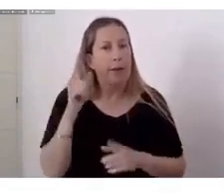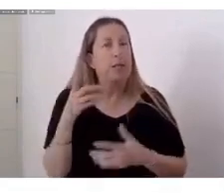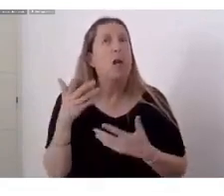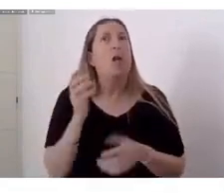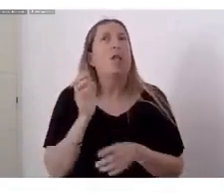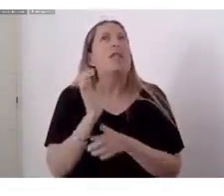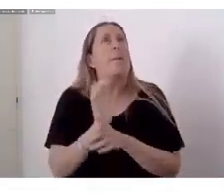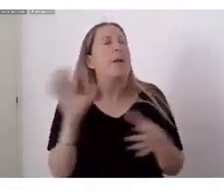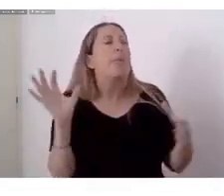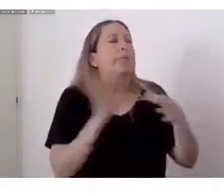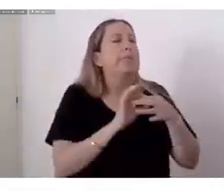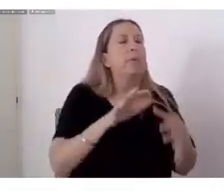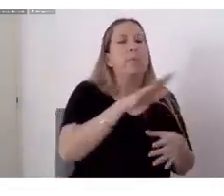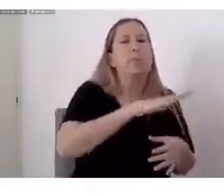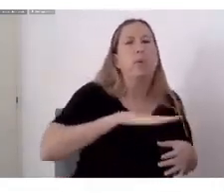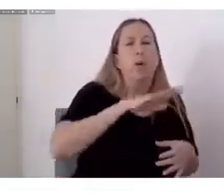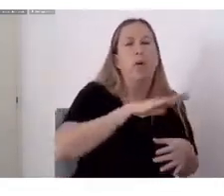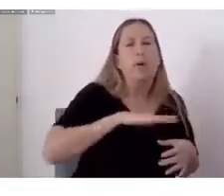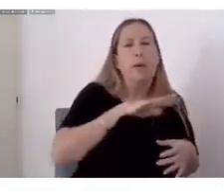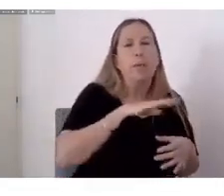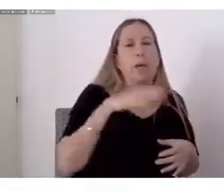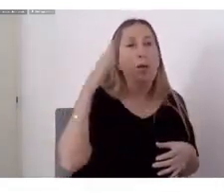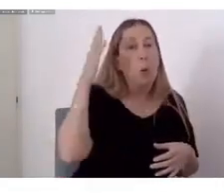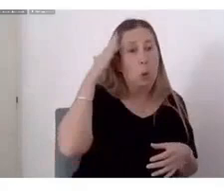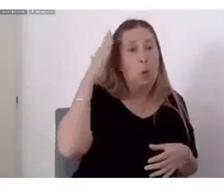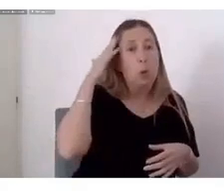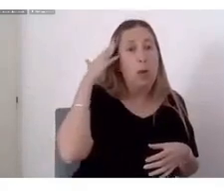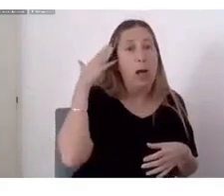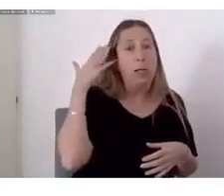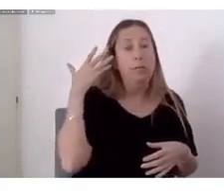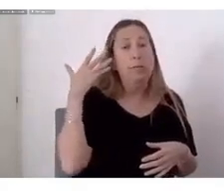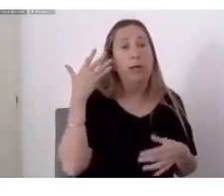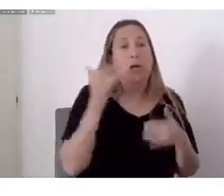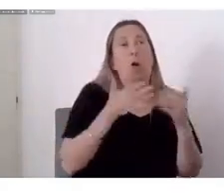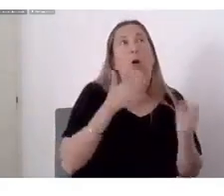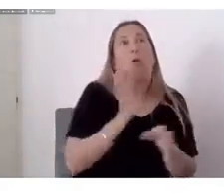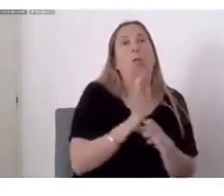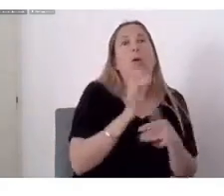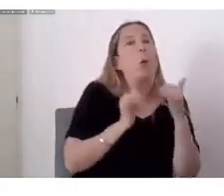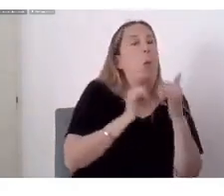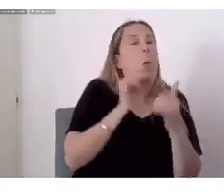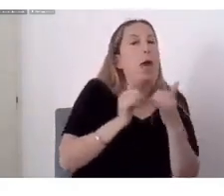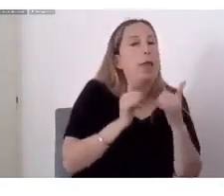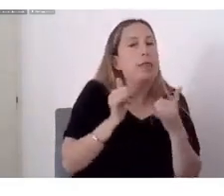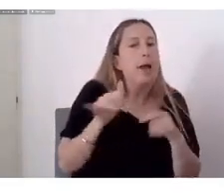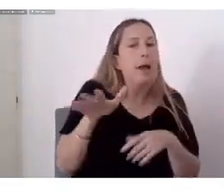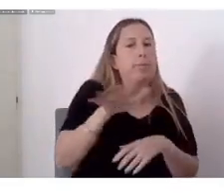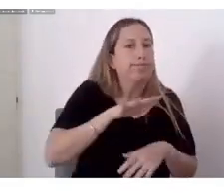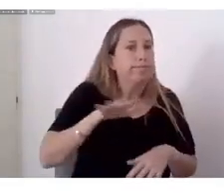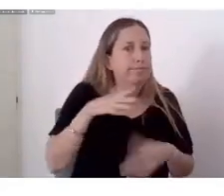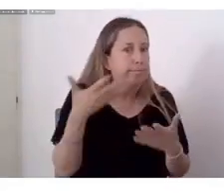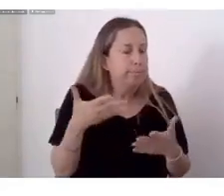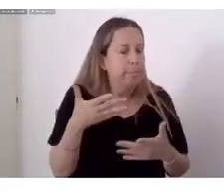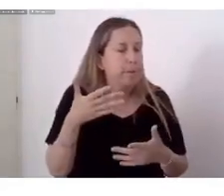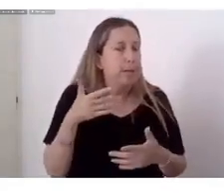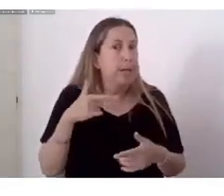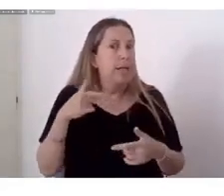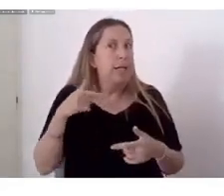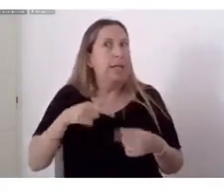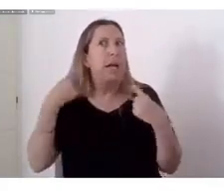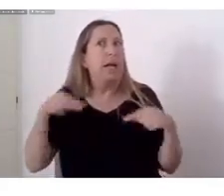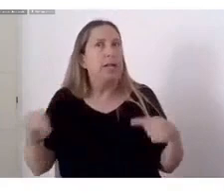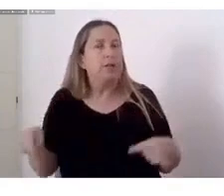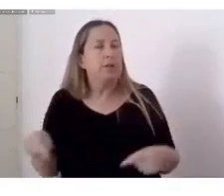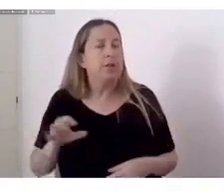Que siempre representó Lo que está pasando En la sociedad Entonces Aquellas canciones De 1930 Oh Vuelven a